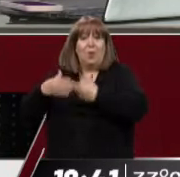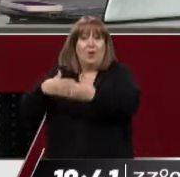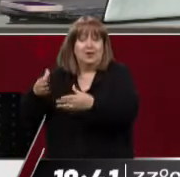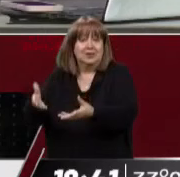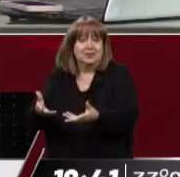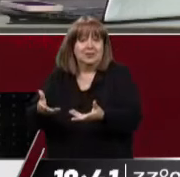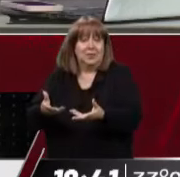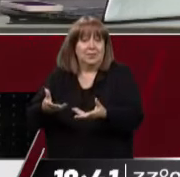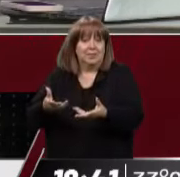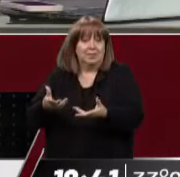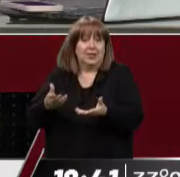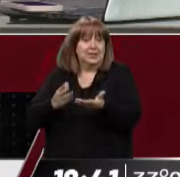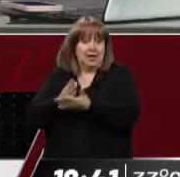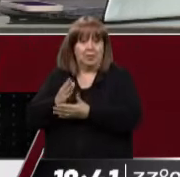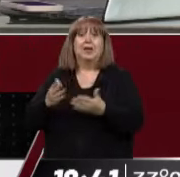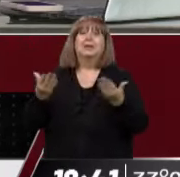que esté ajeno a nosotros.